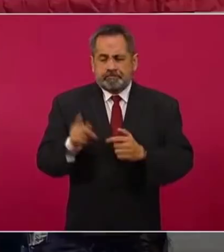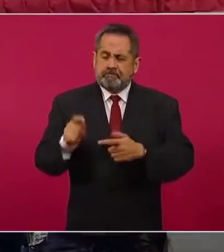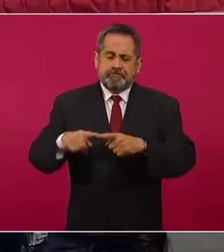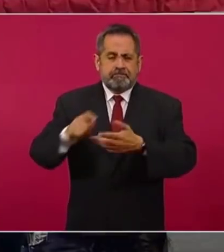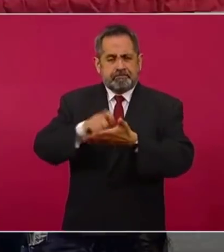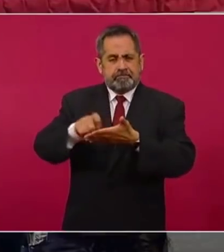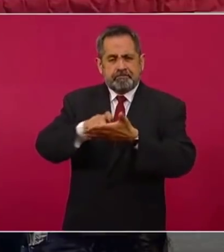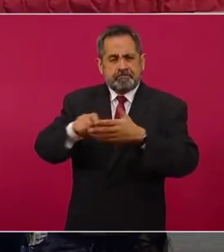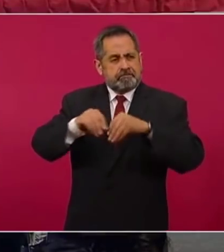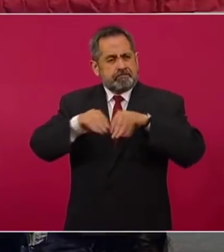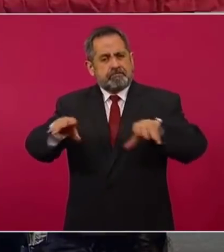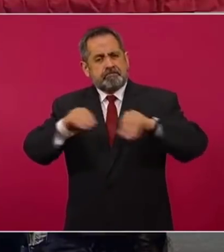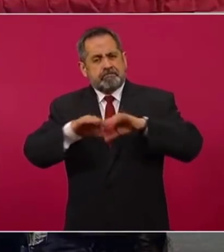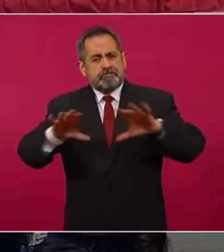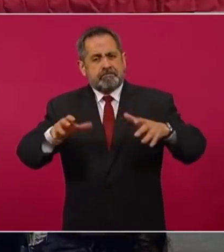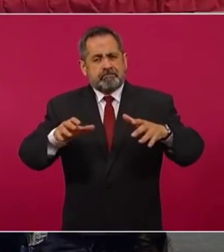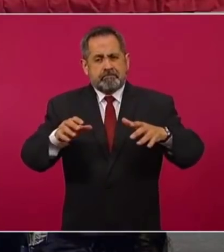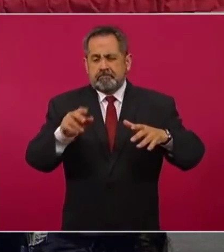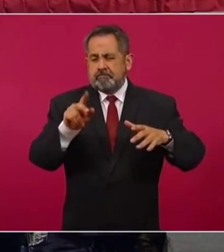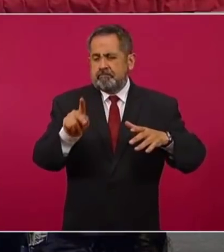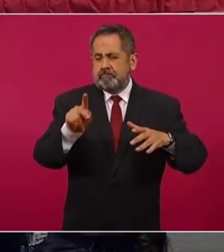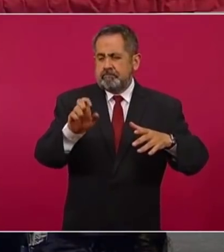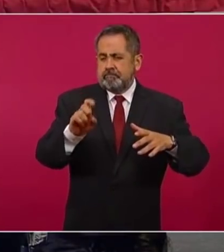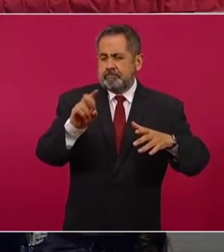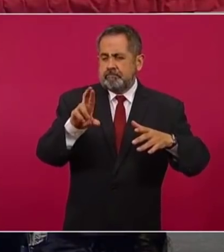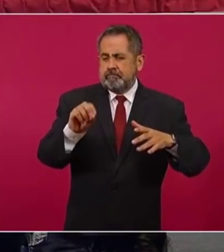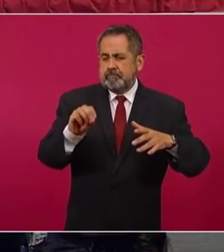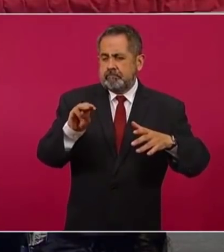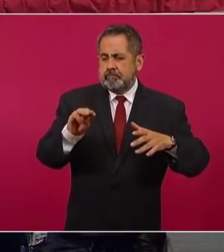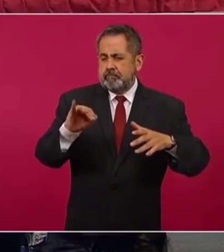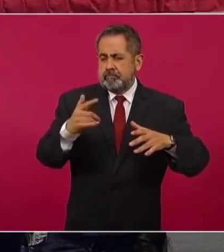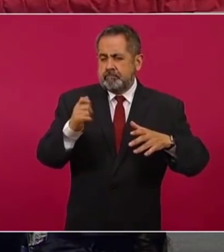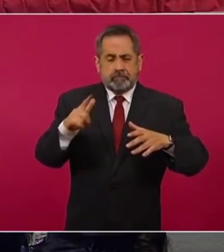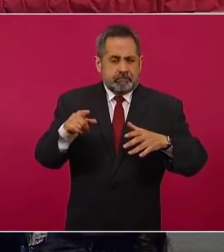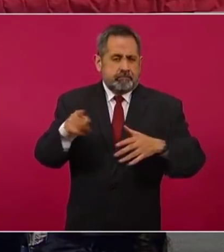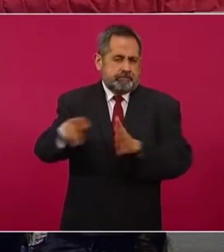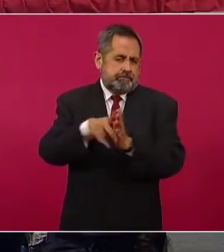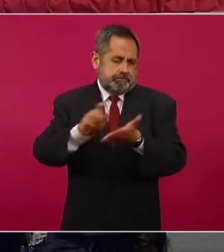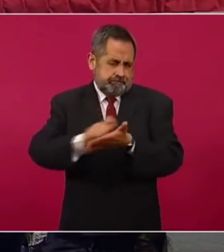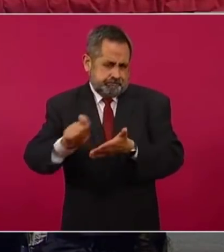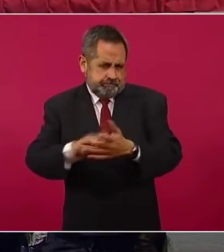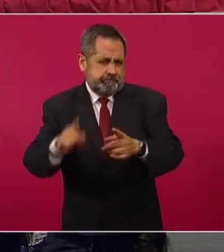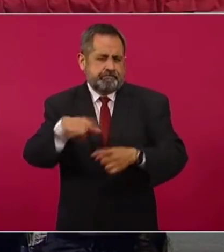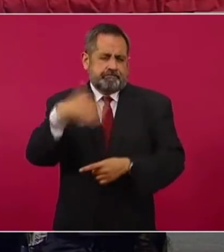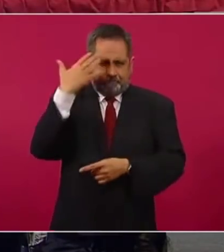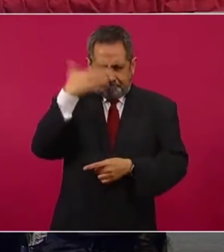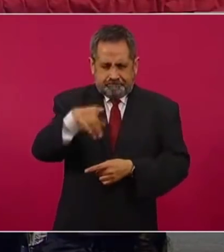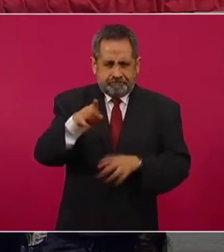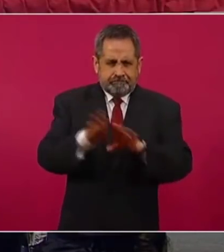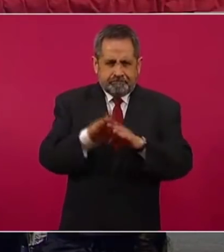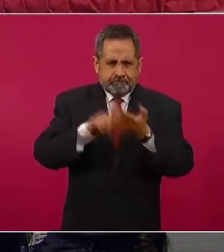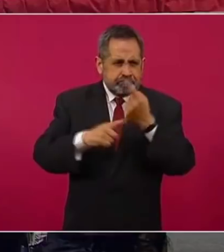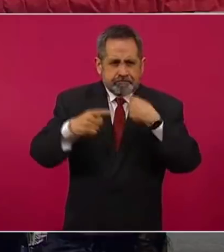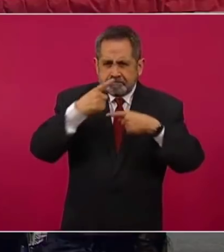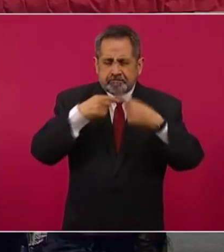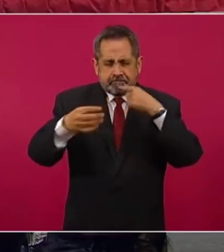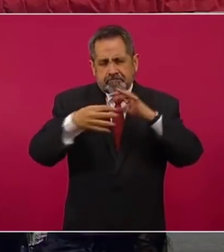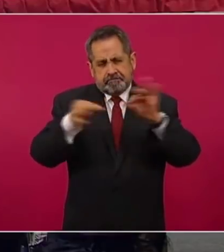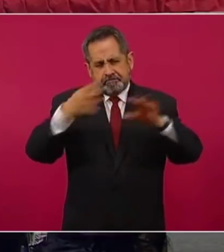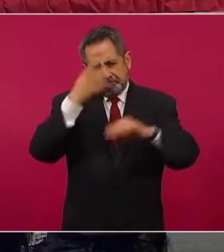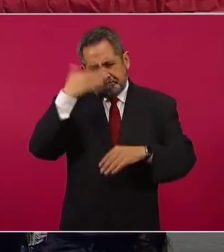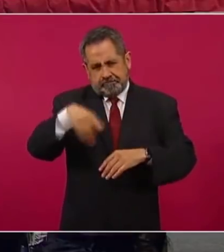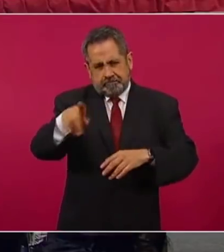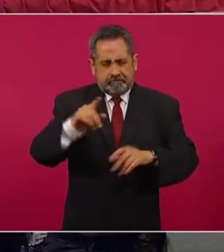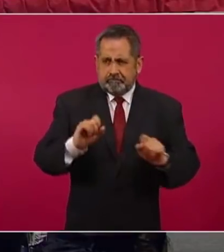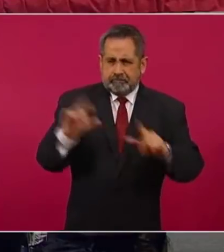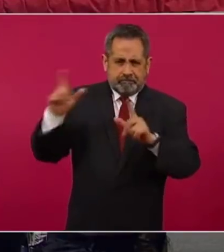de Pedro Miguel, porque es periodista y ustedes saben cómo comunicarse. A